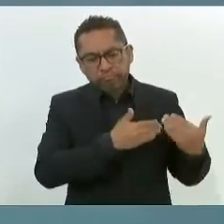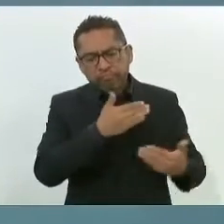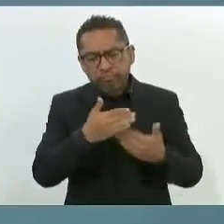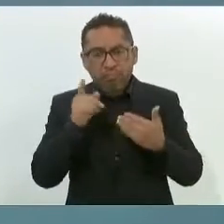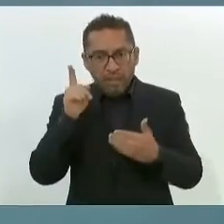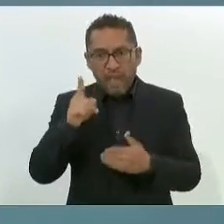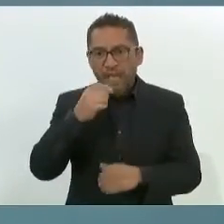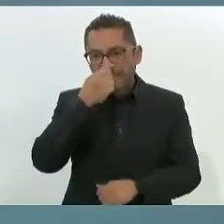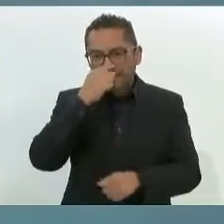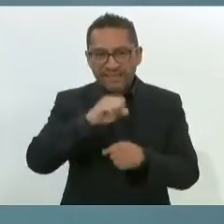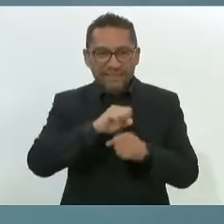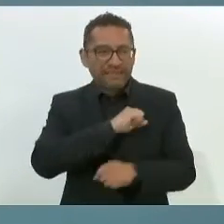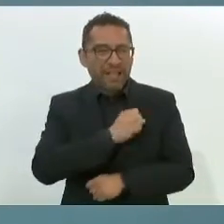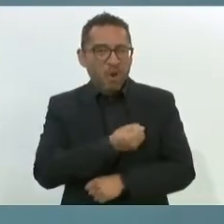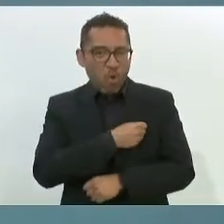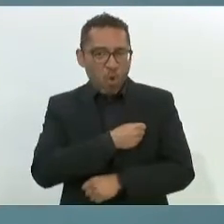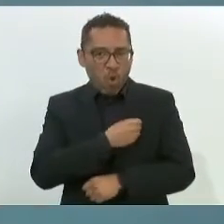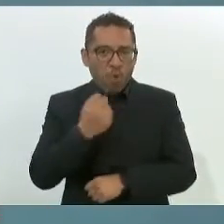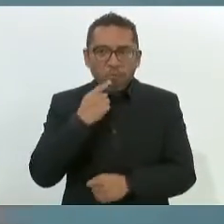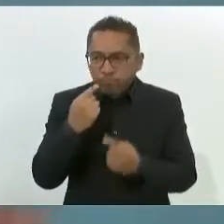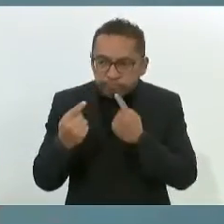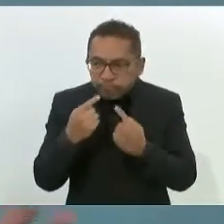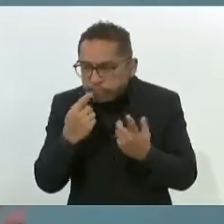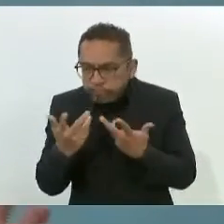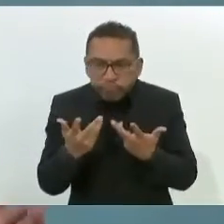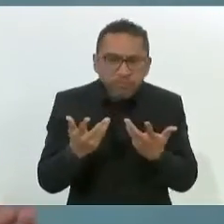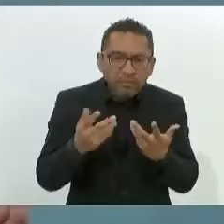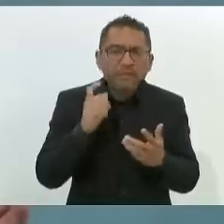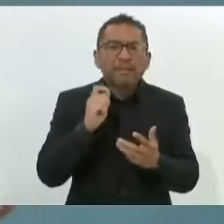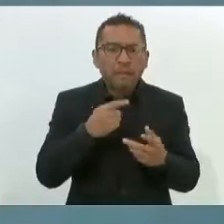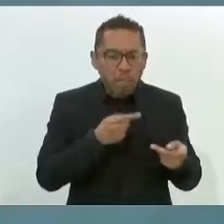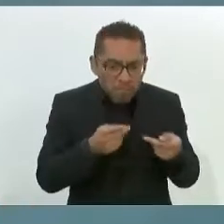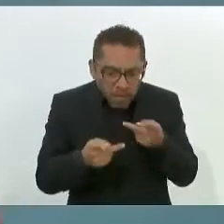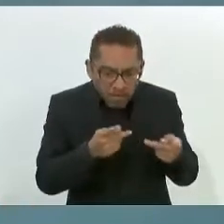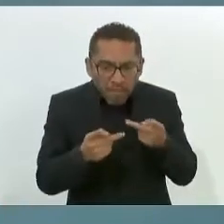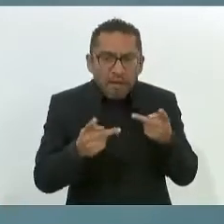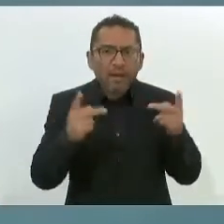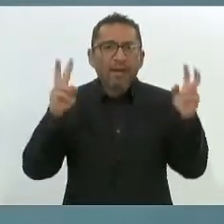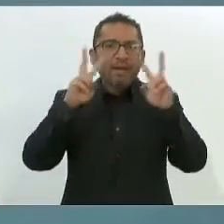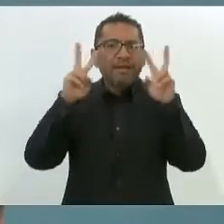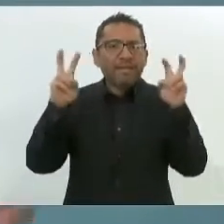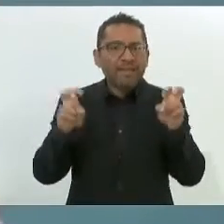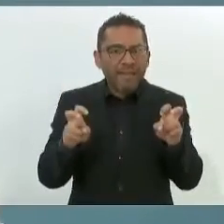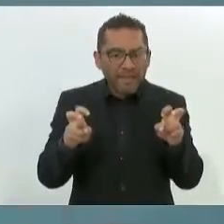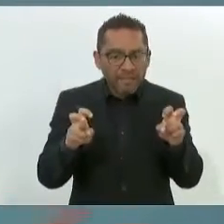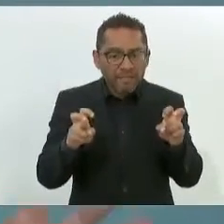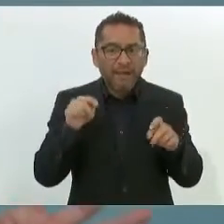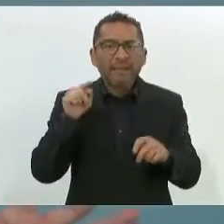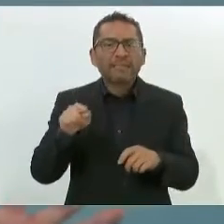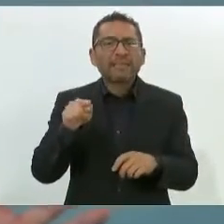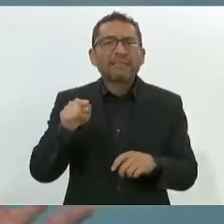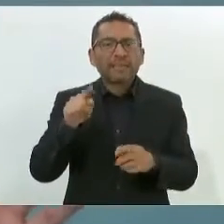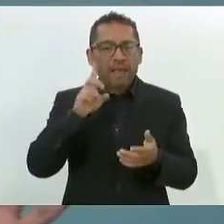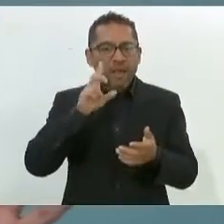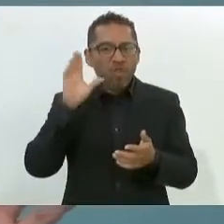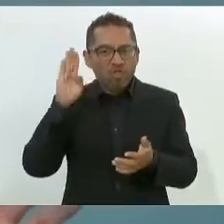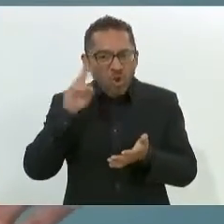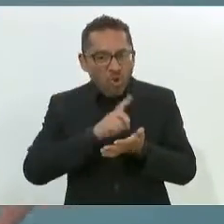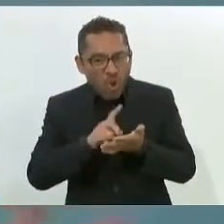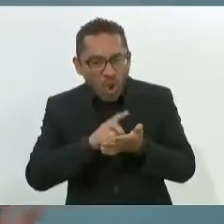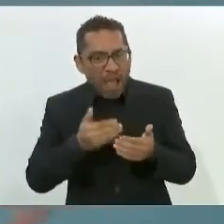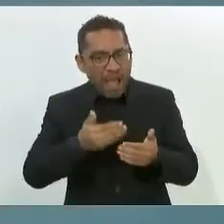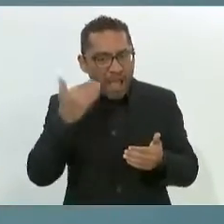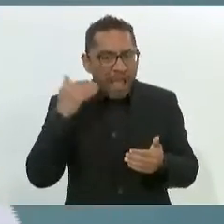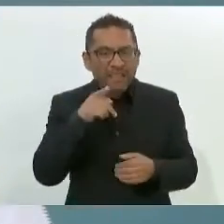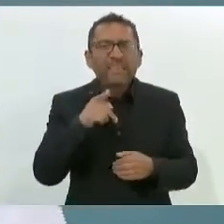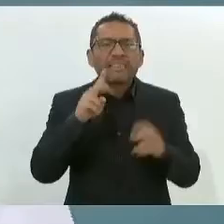Salud, para que declaremos el tema de las adicciones como un tema de salud pública, porque no es